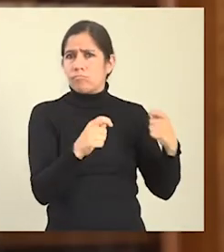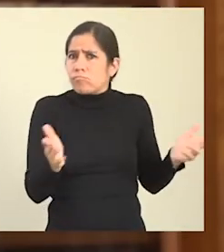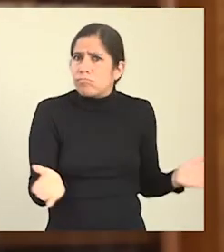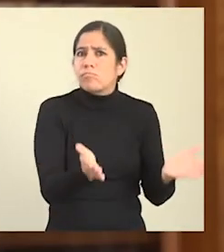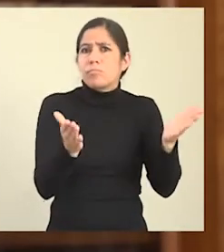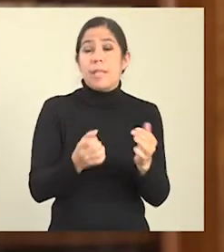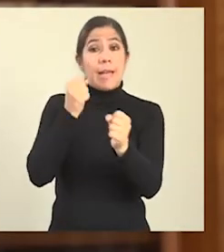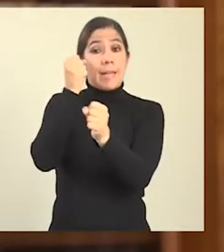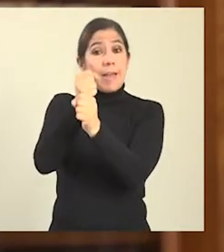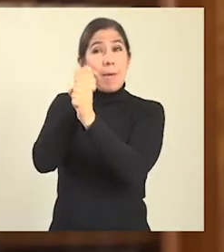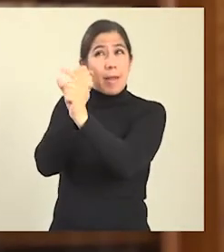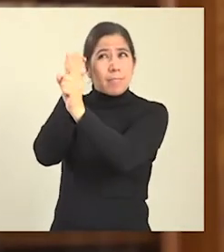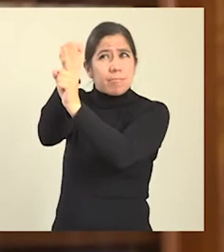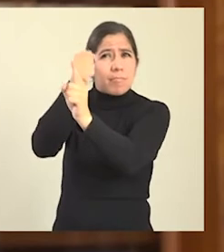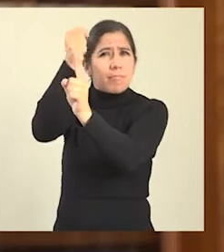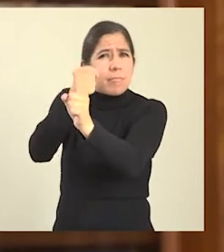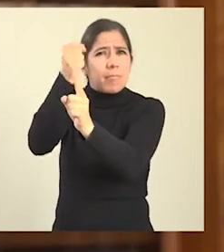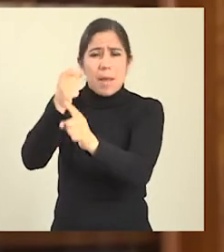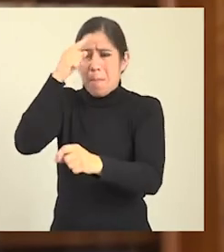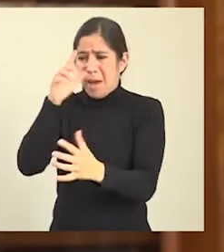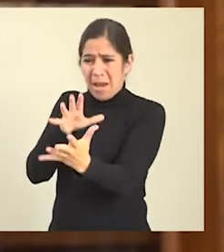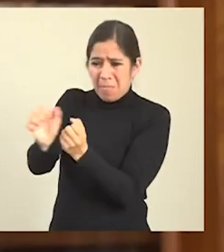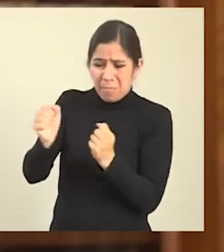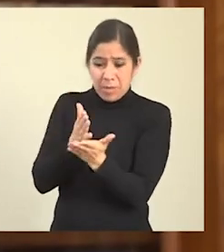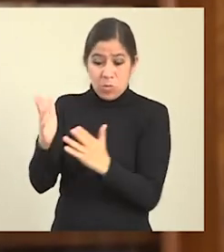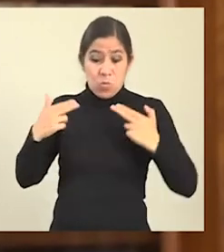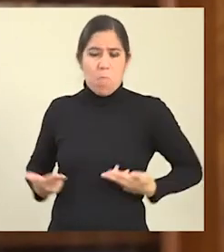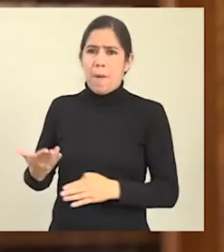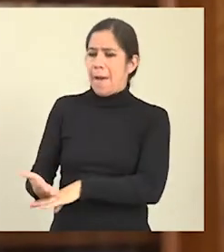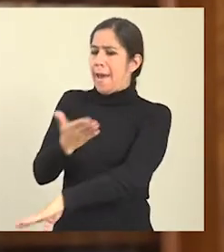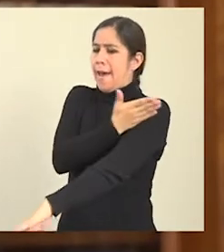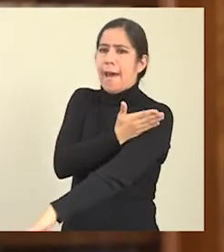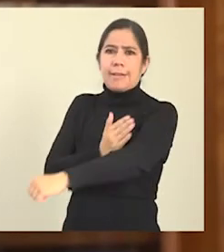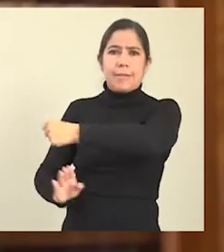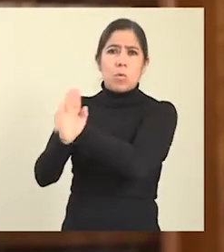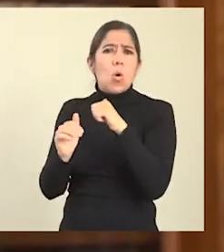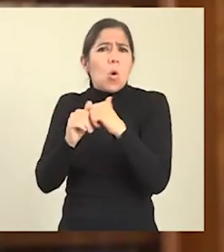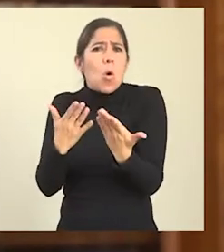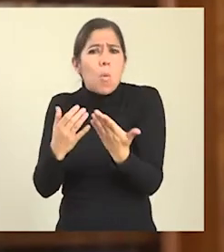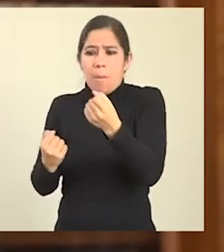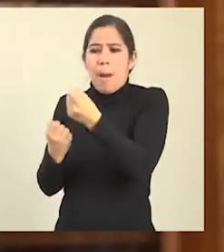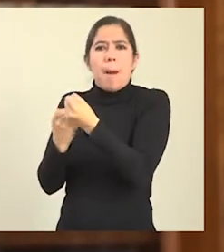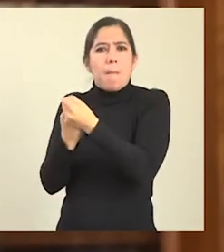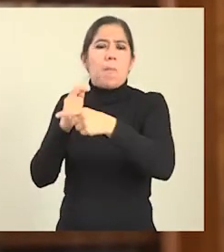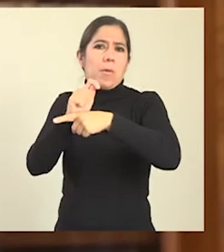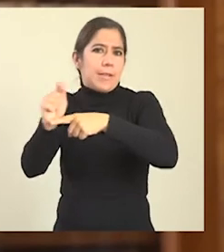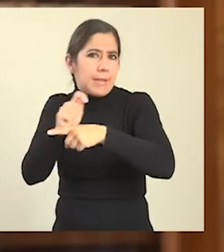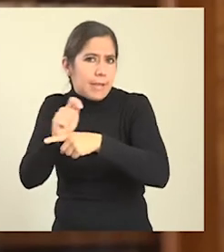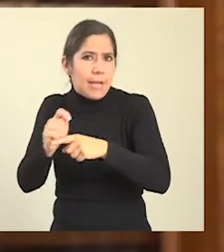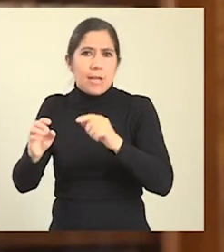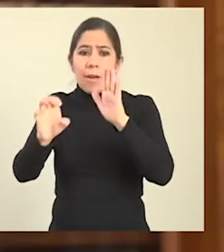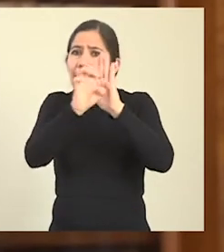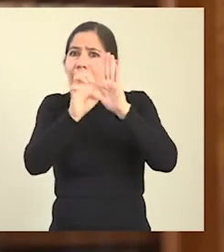Trabajar en la incidencia efectiva y tangible para prevenir violación de derechos humanos con cooperación técnica a través de emisión